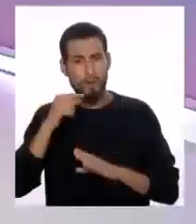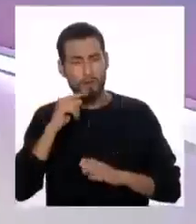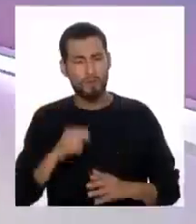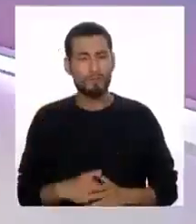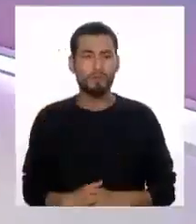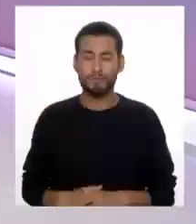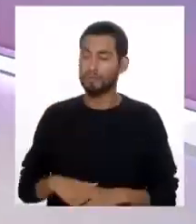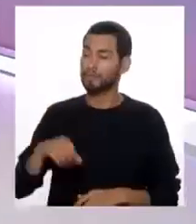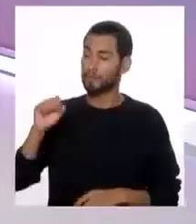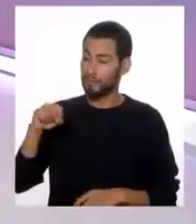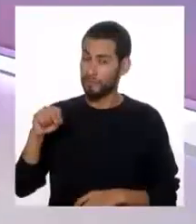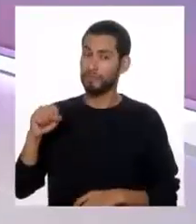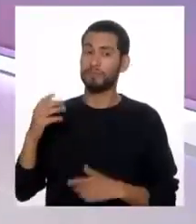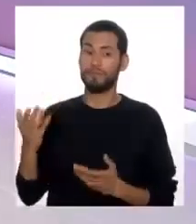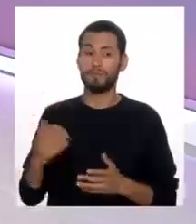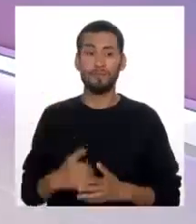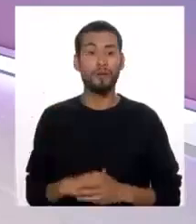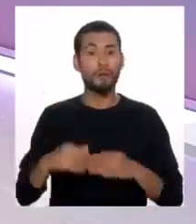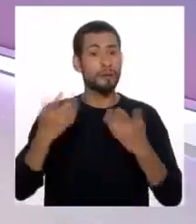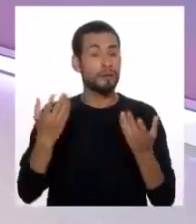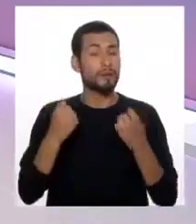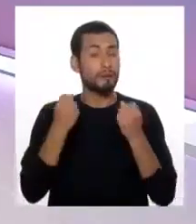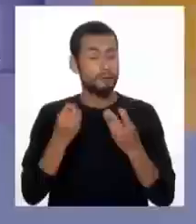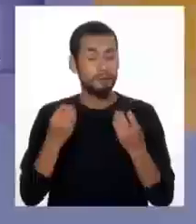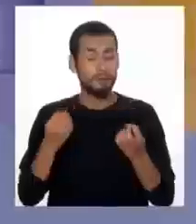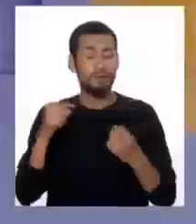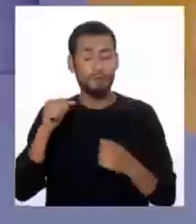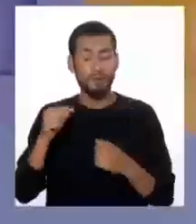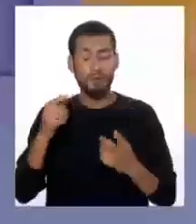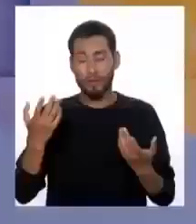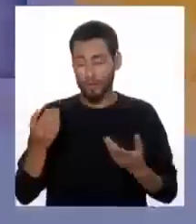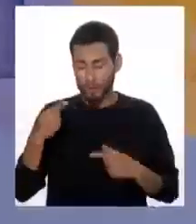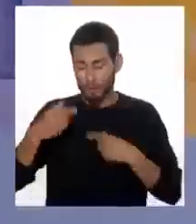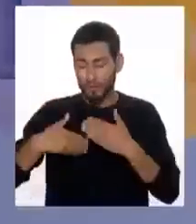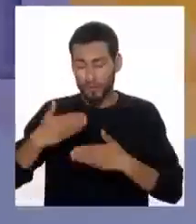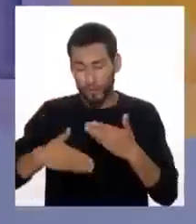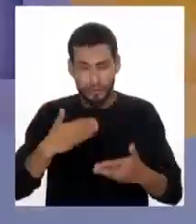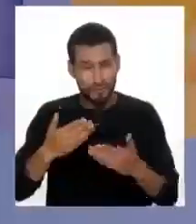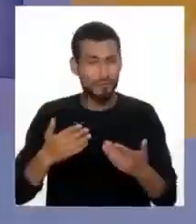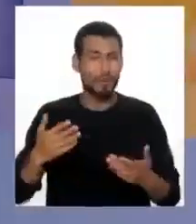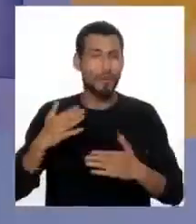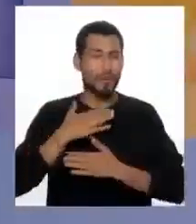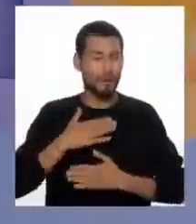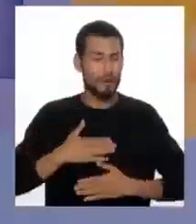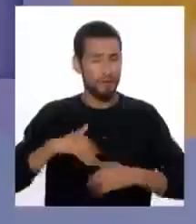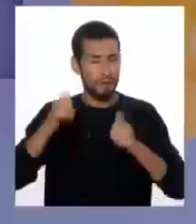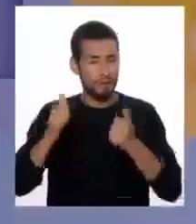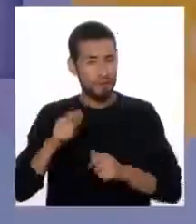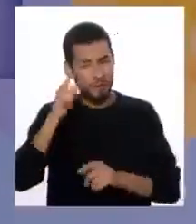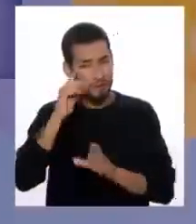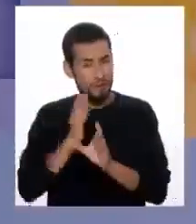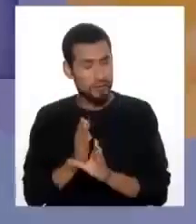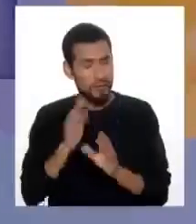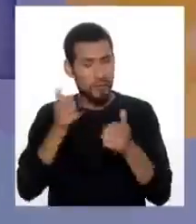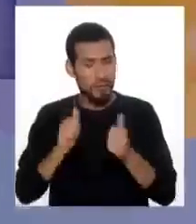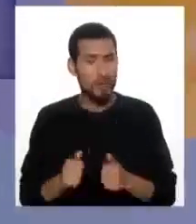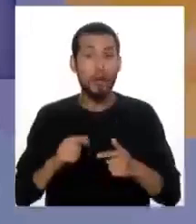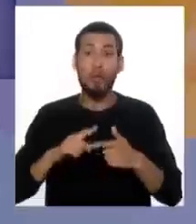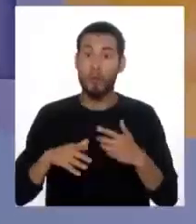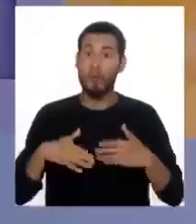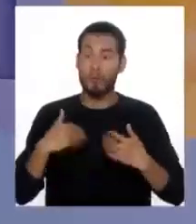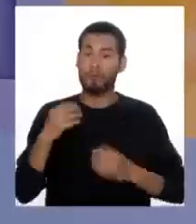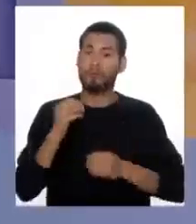Efectivamente. Y si bien es cierto, la bulimia trae muchas complicaciones físicas y psicológicas, se puede